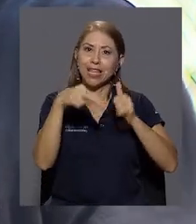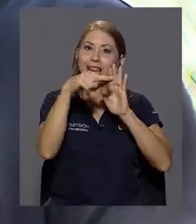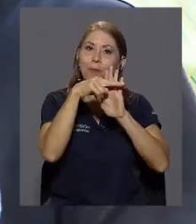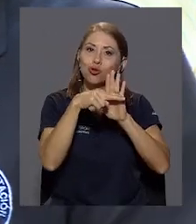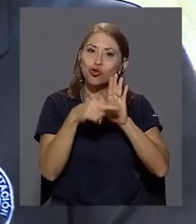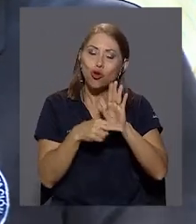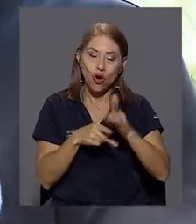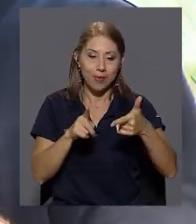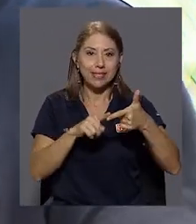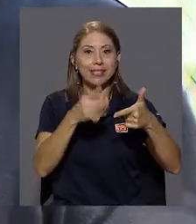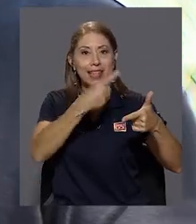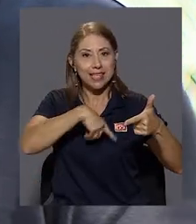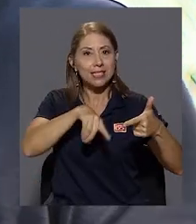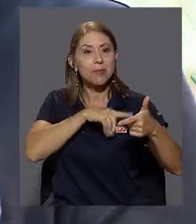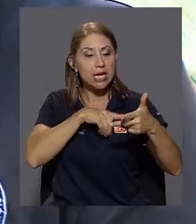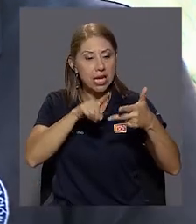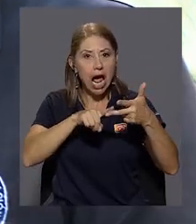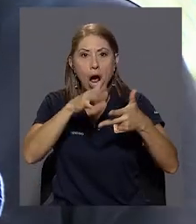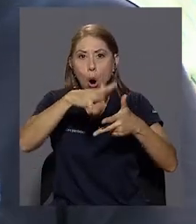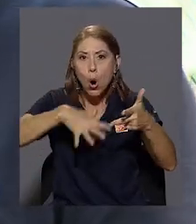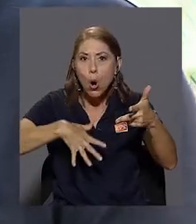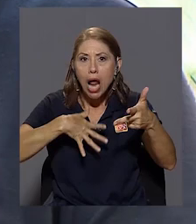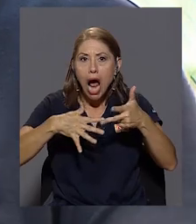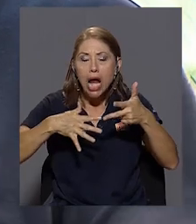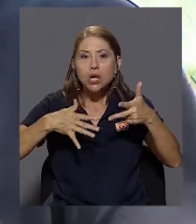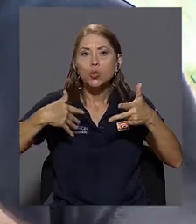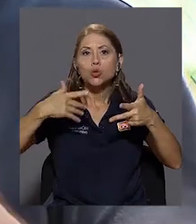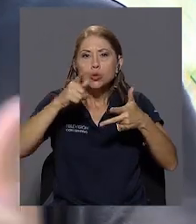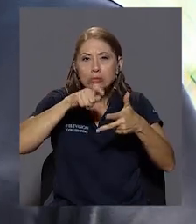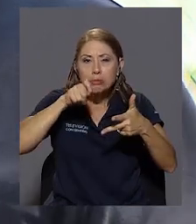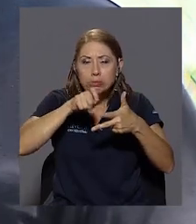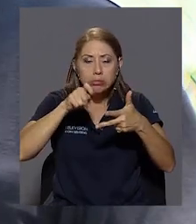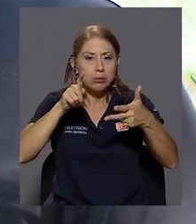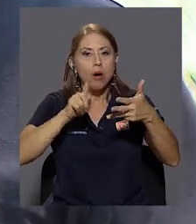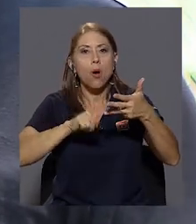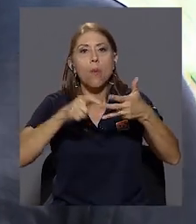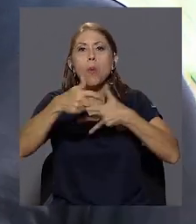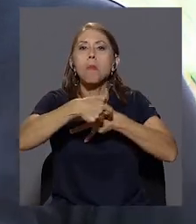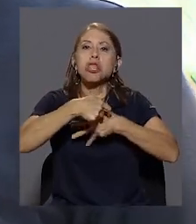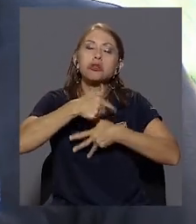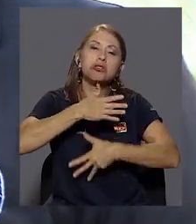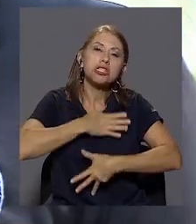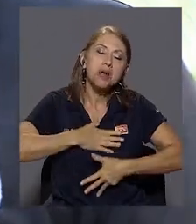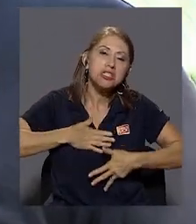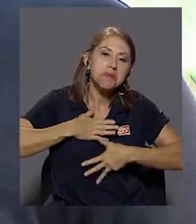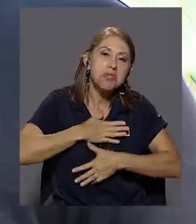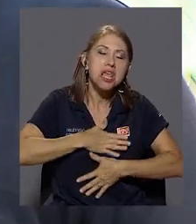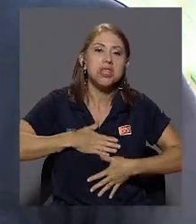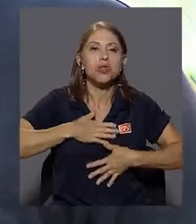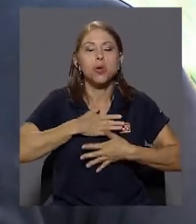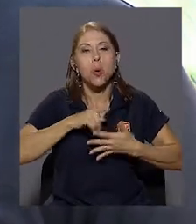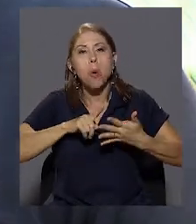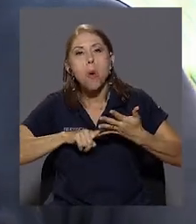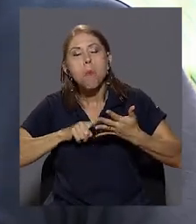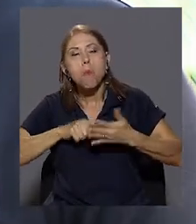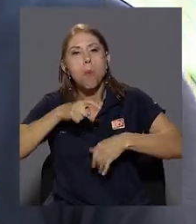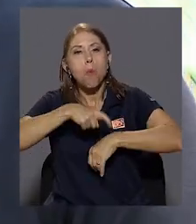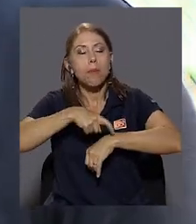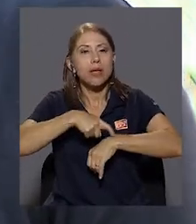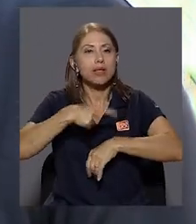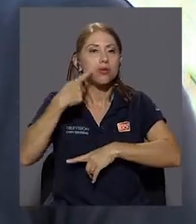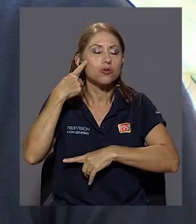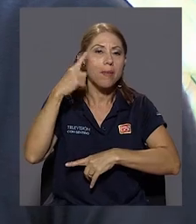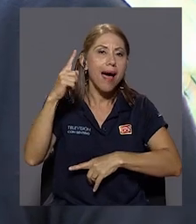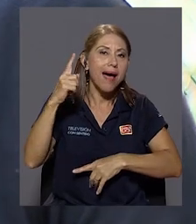disciplina, tenemos nuestros horarios, tenemos nuestros momentos de esparcimiento, tenemos